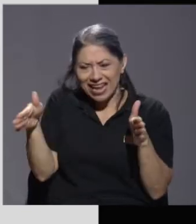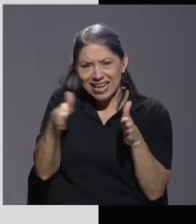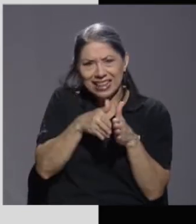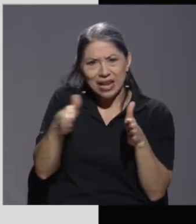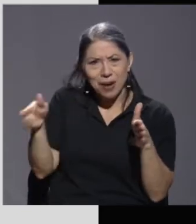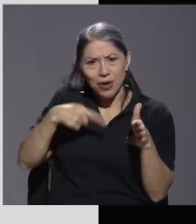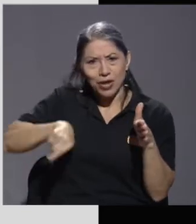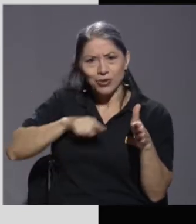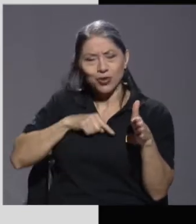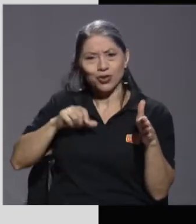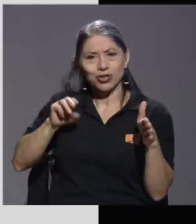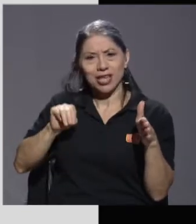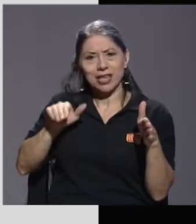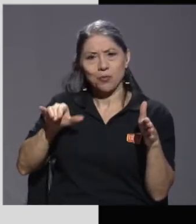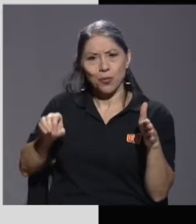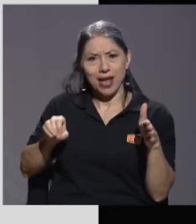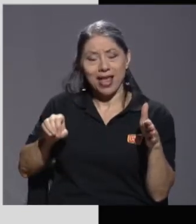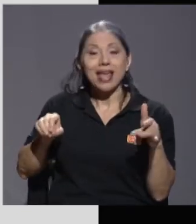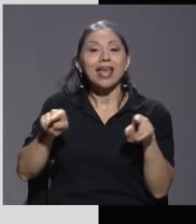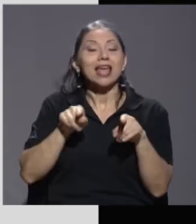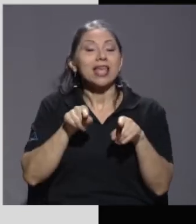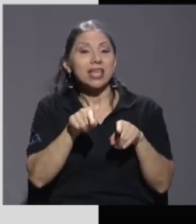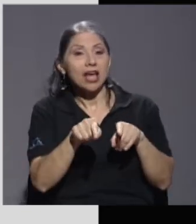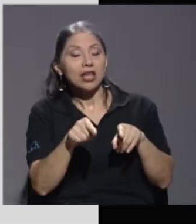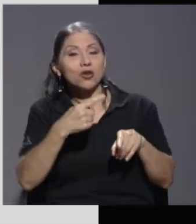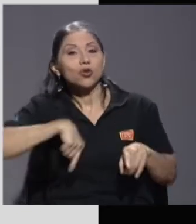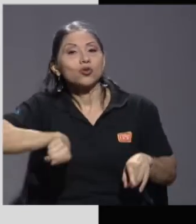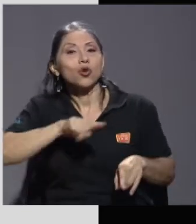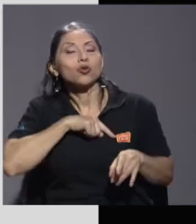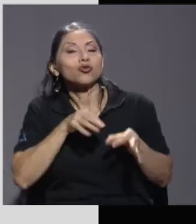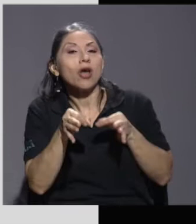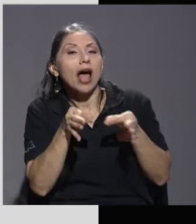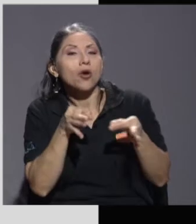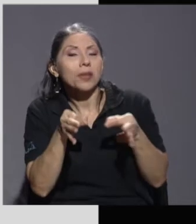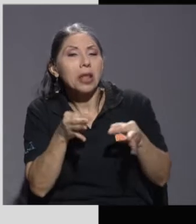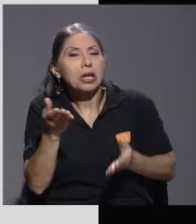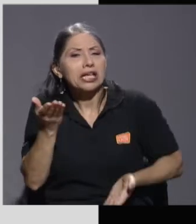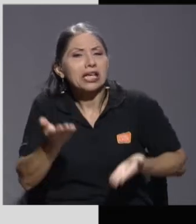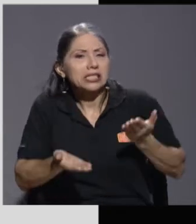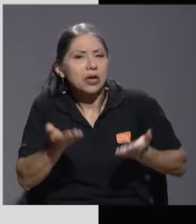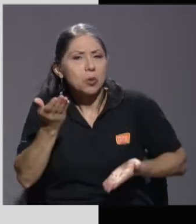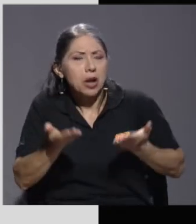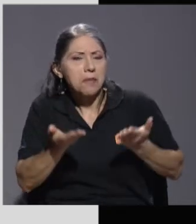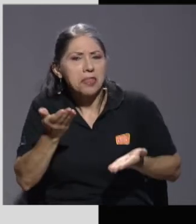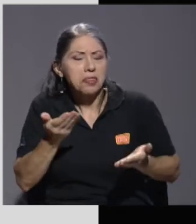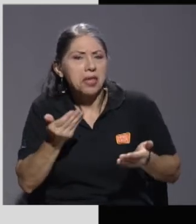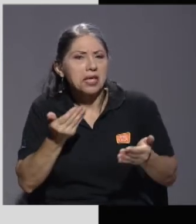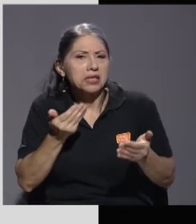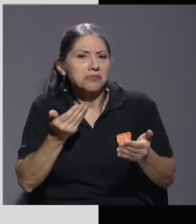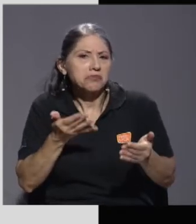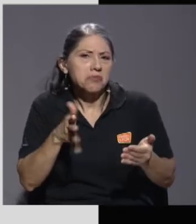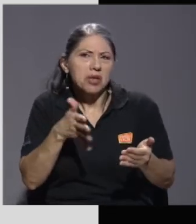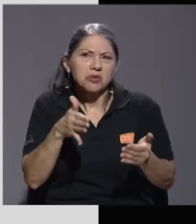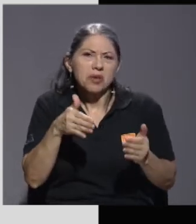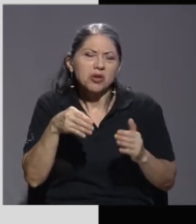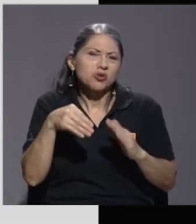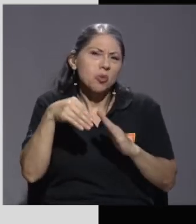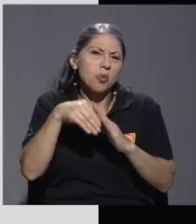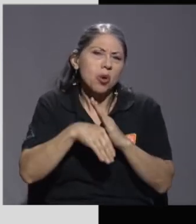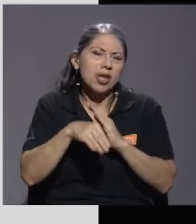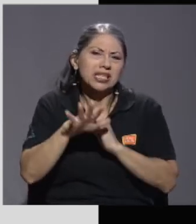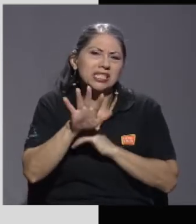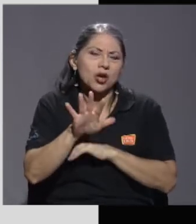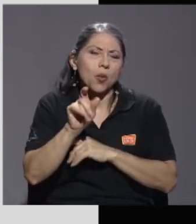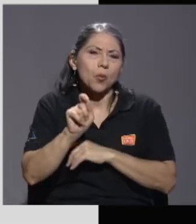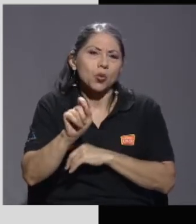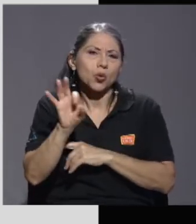nosotros en mayo y un poco lo que argumentamos es que seguramente va a estar cerca de una caída del 5.9.